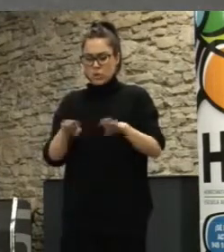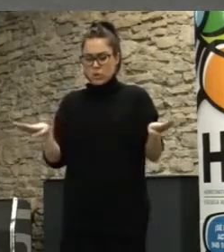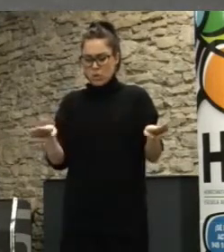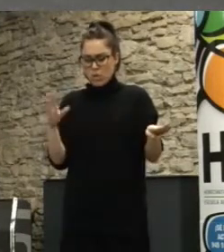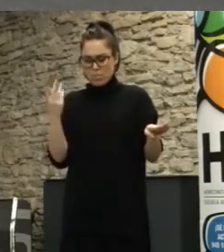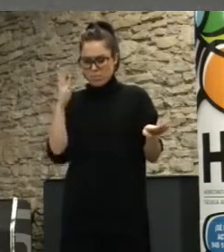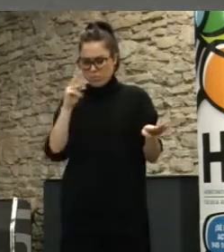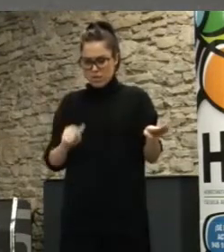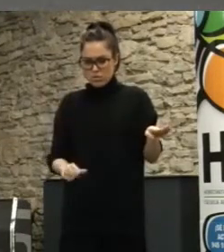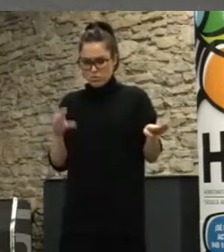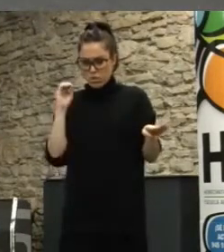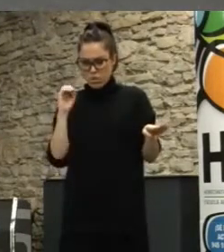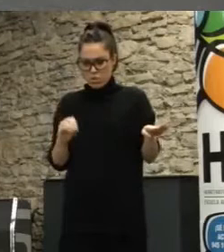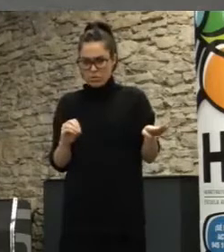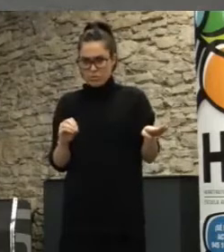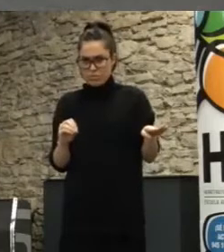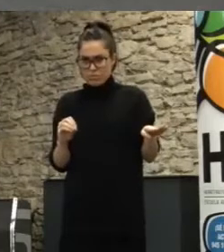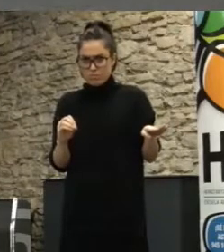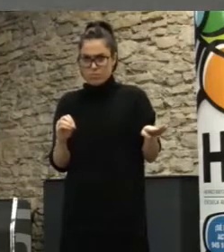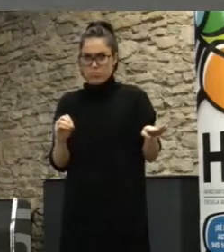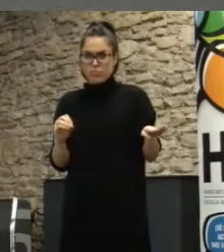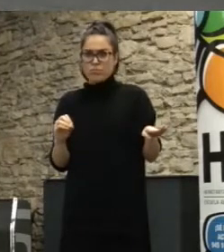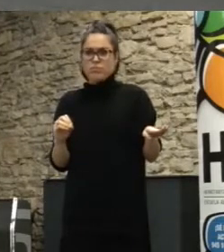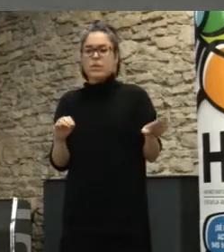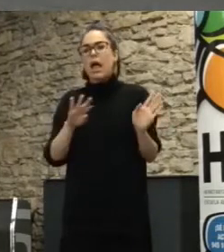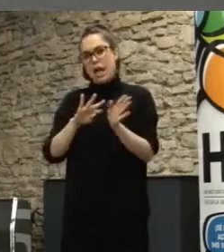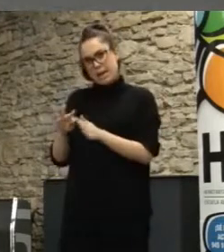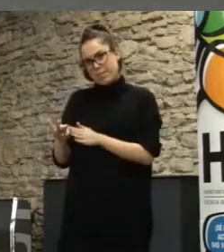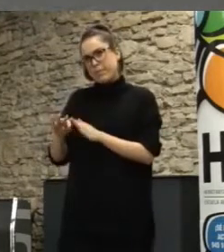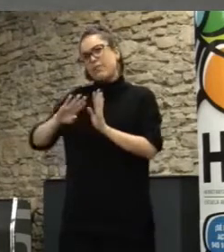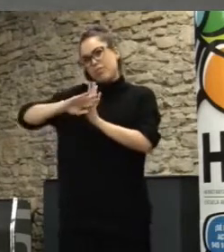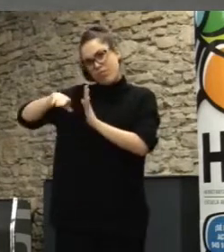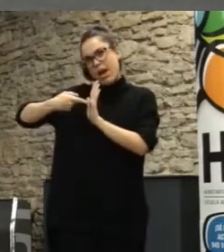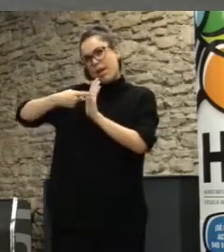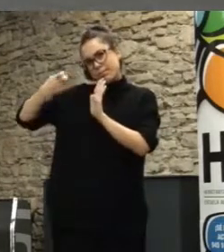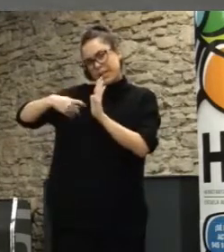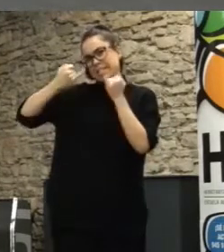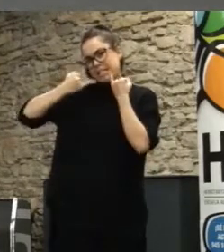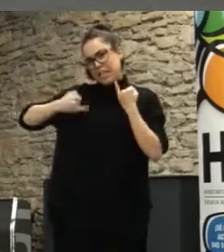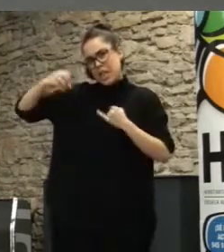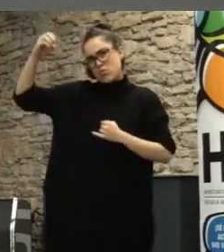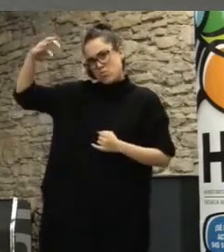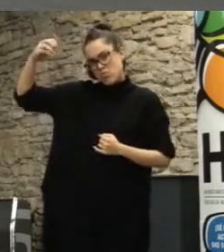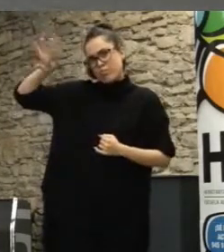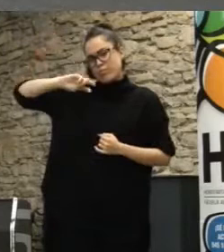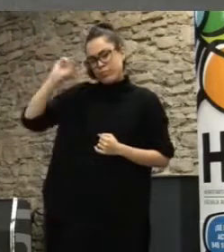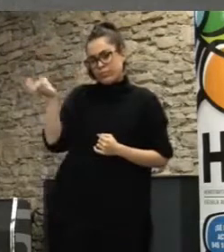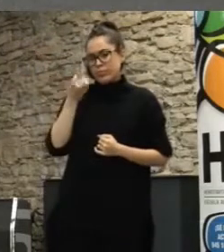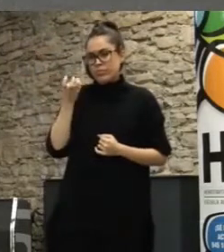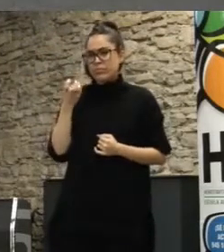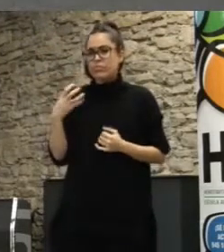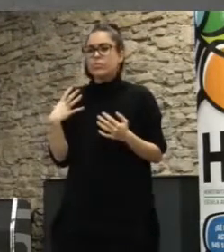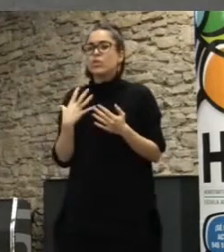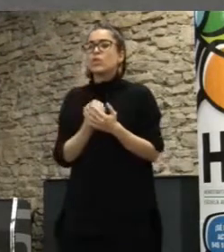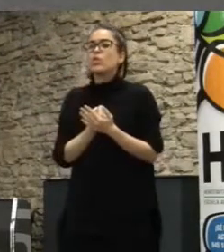que ninguna partida presupuestaria salvo los gastos fijos de electricidad capital 1 etcétera etcétera pero que se hayan atrevido a revisar